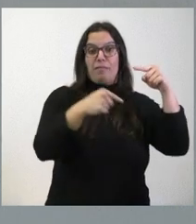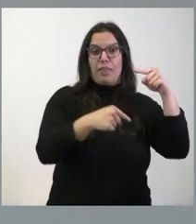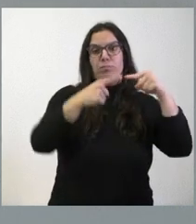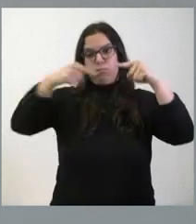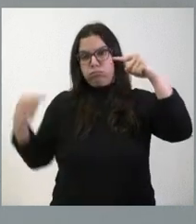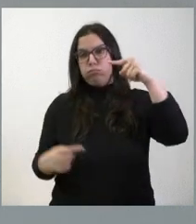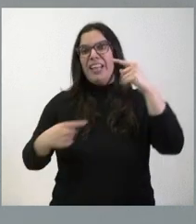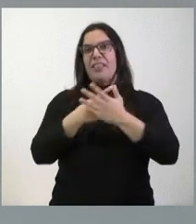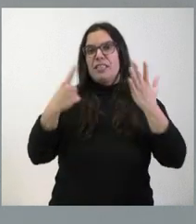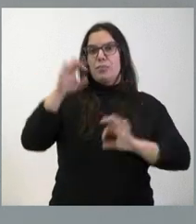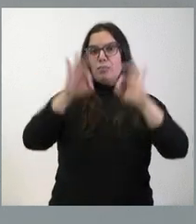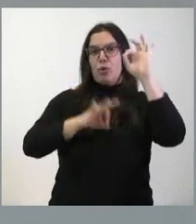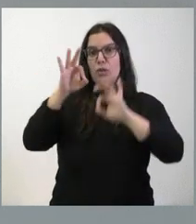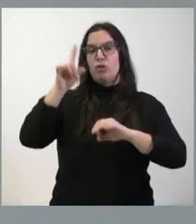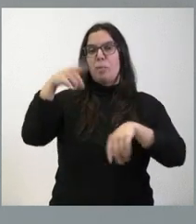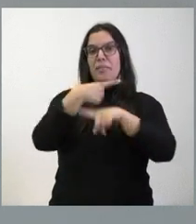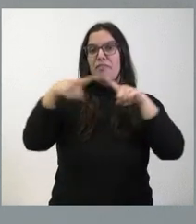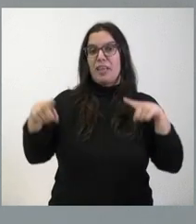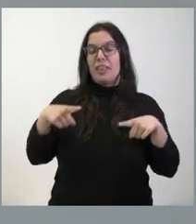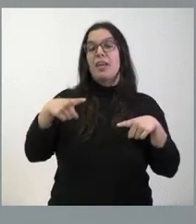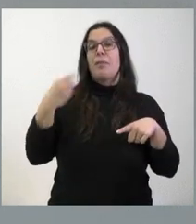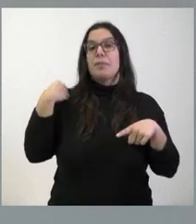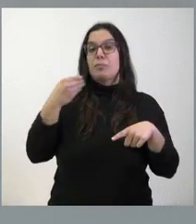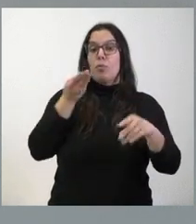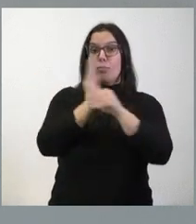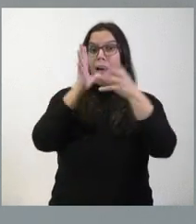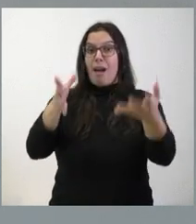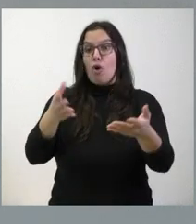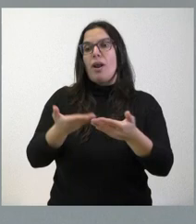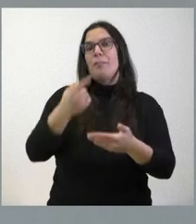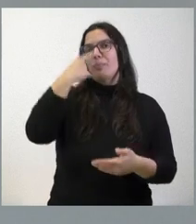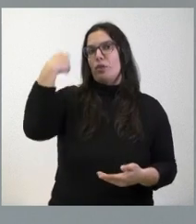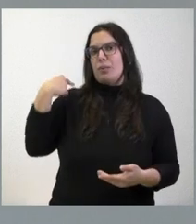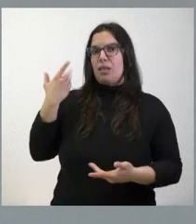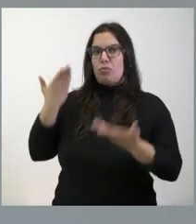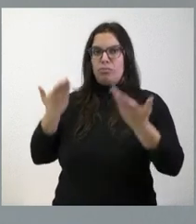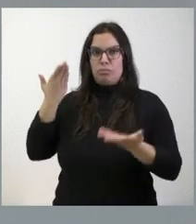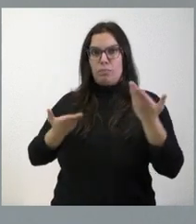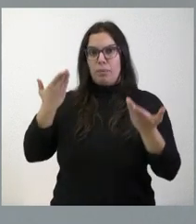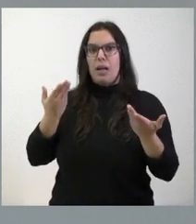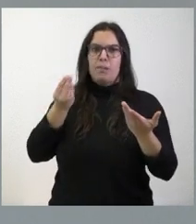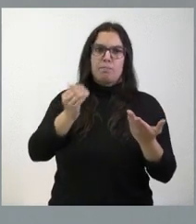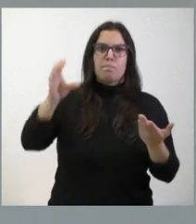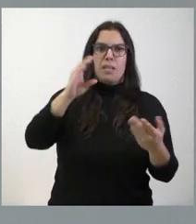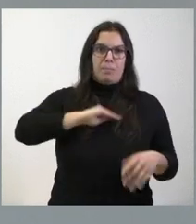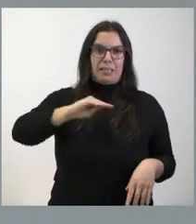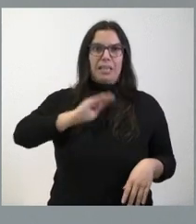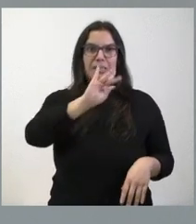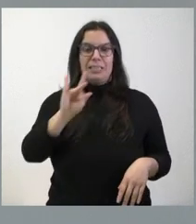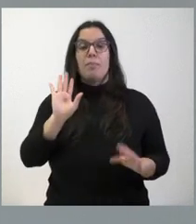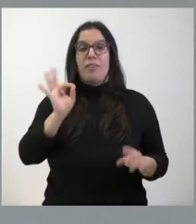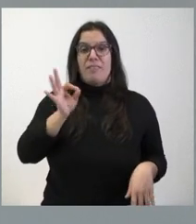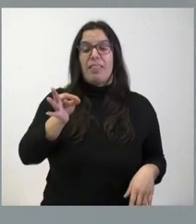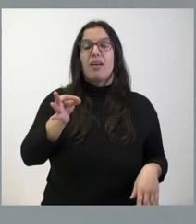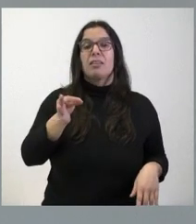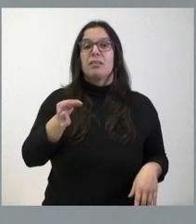aportación asignada entre el año 2022 y el año 21. Por tanto, un incremento importante, donde, aunque es verdad que el